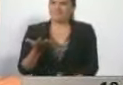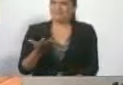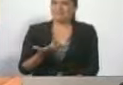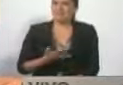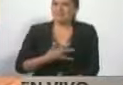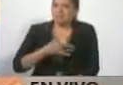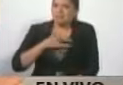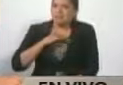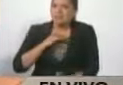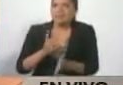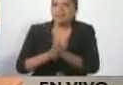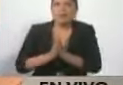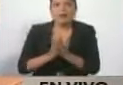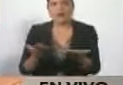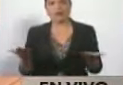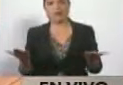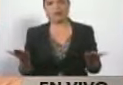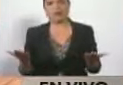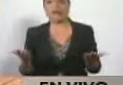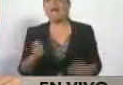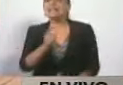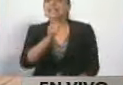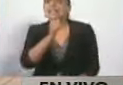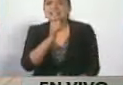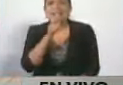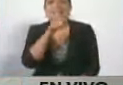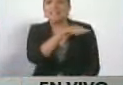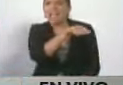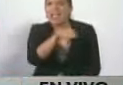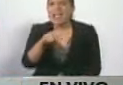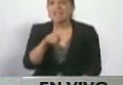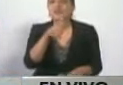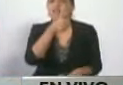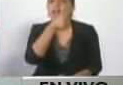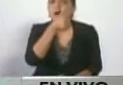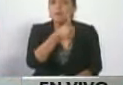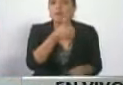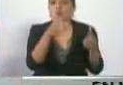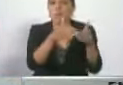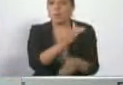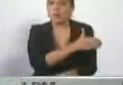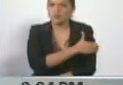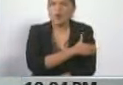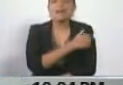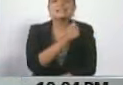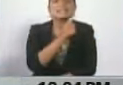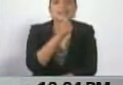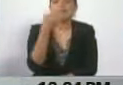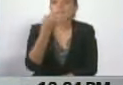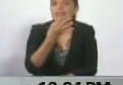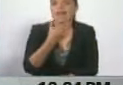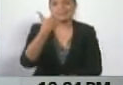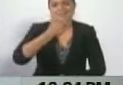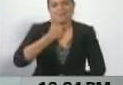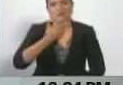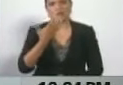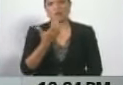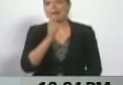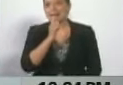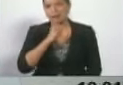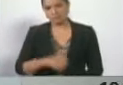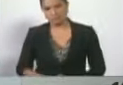¿Quién tiene palabra en ese sector de la MUC en la derecha? ¿Quién tiene palabra allí que cumpla su palabra?